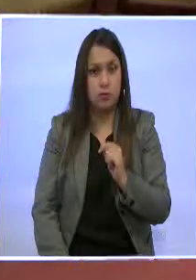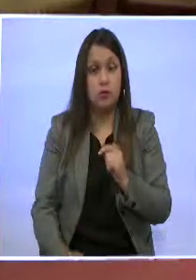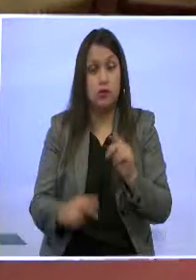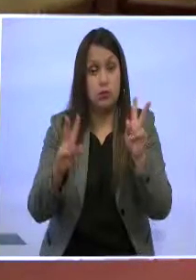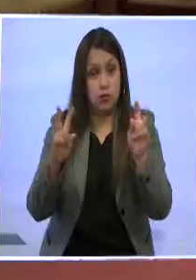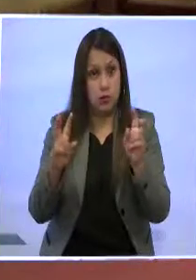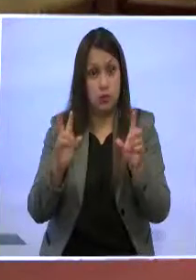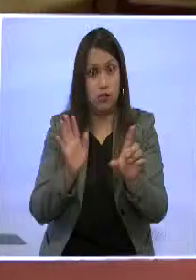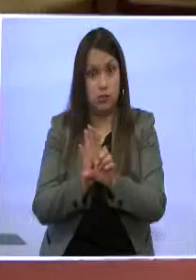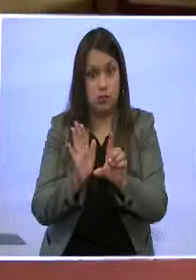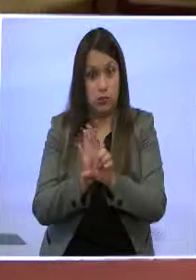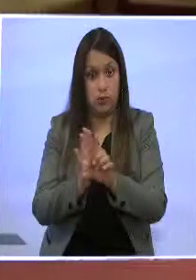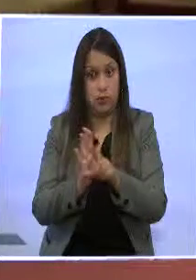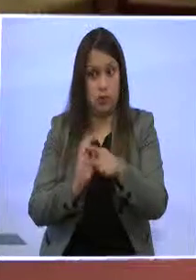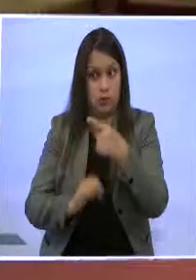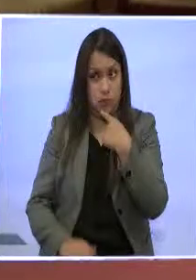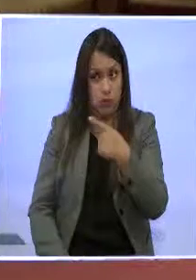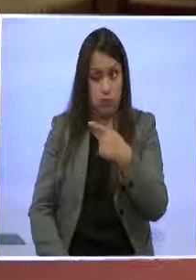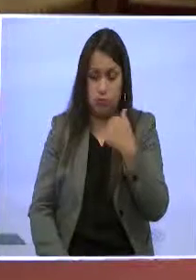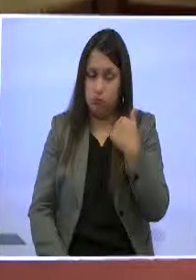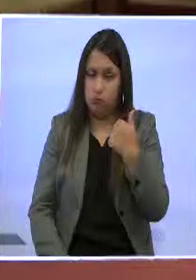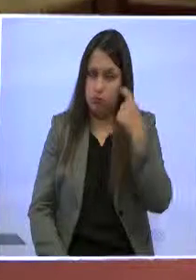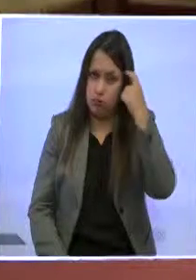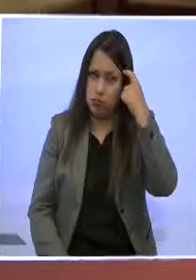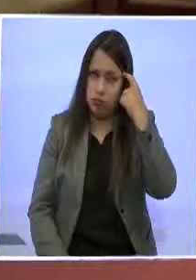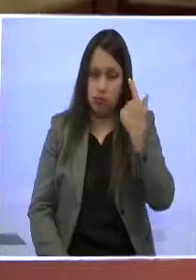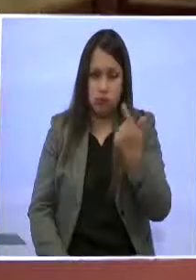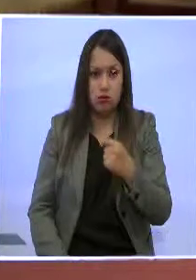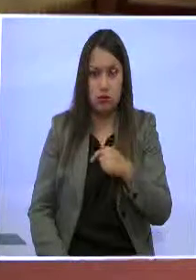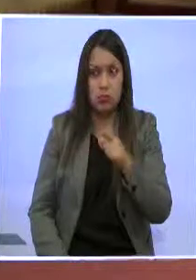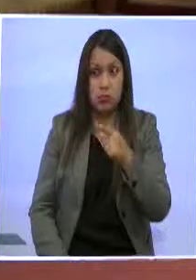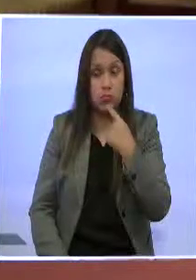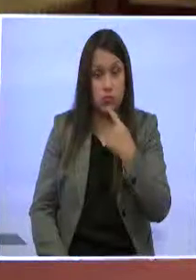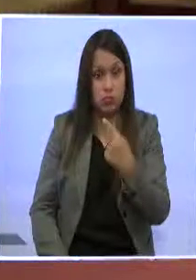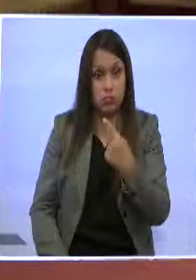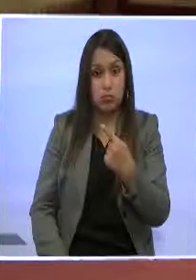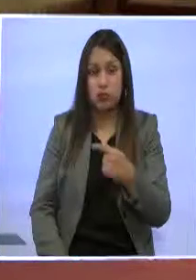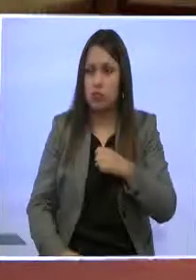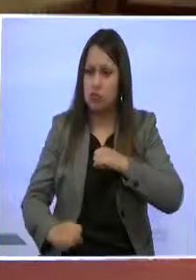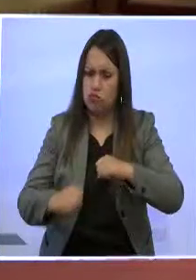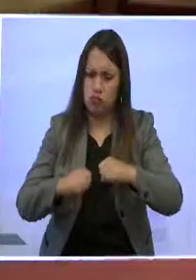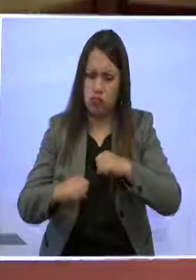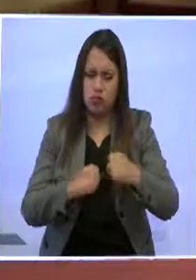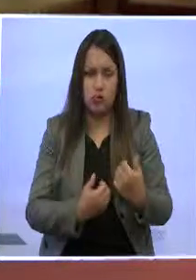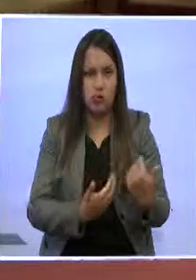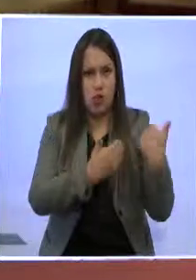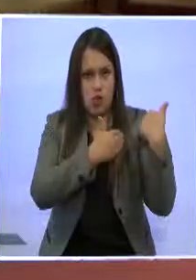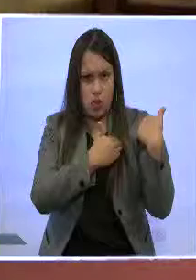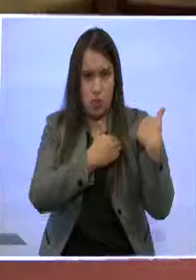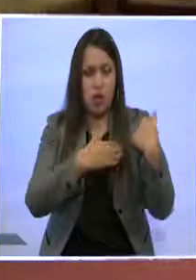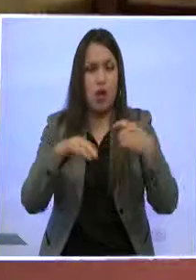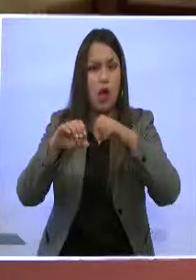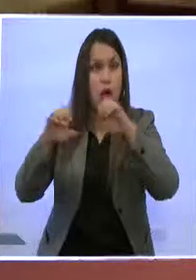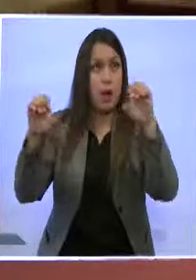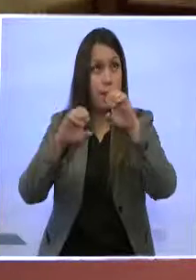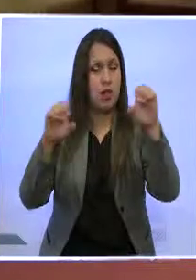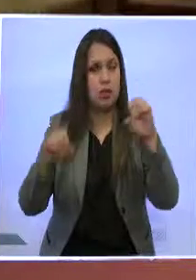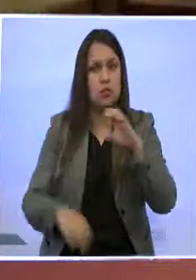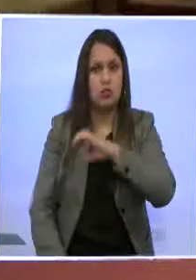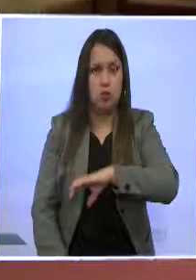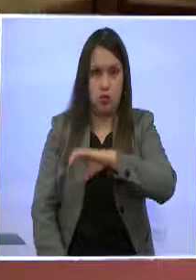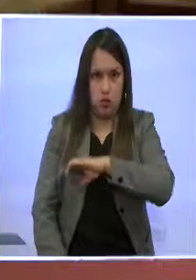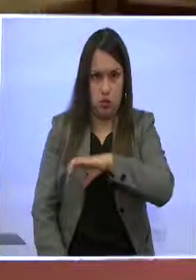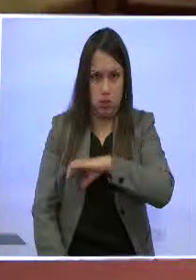tema legislativo y qué bueno que usted lo señala, porque es justamente nuestra tarea respecto a las empresas municipales